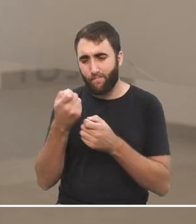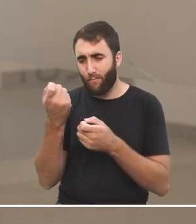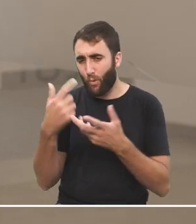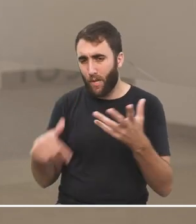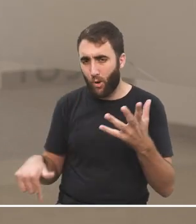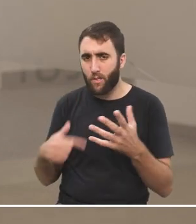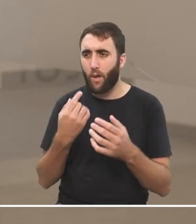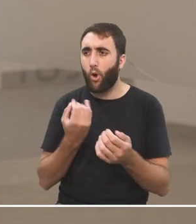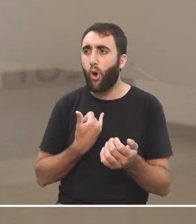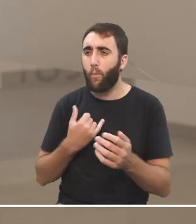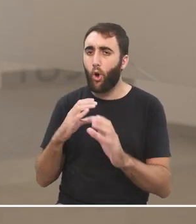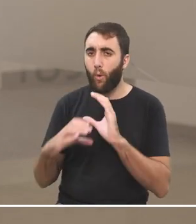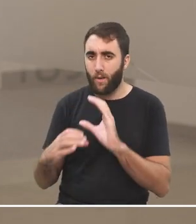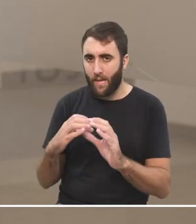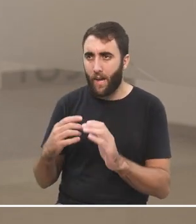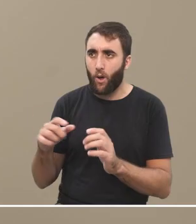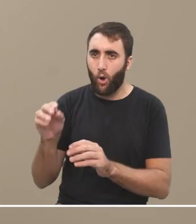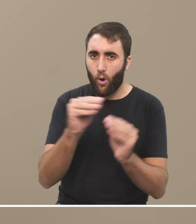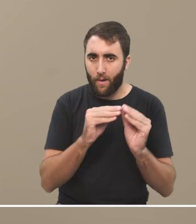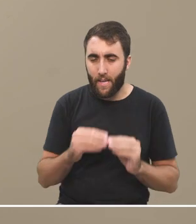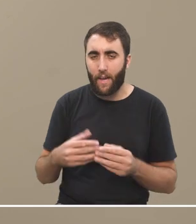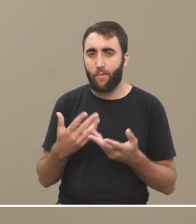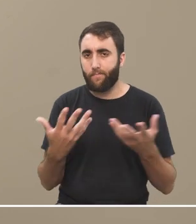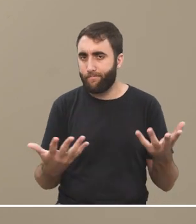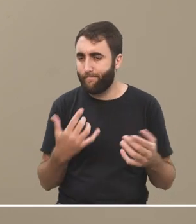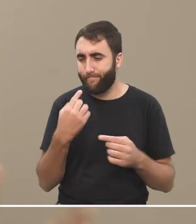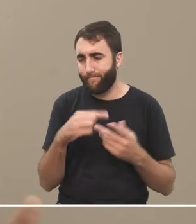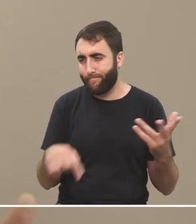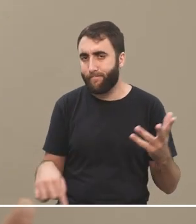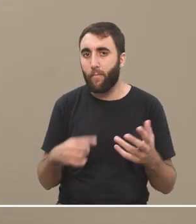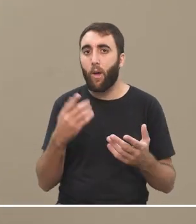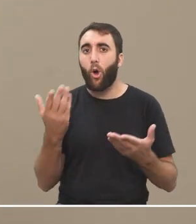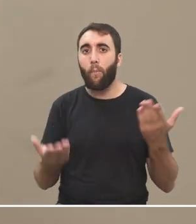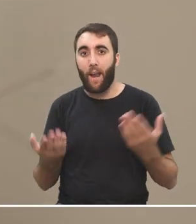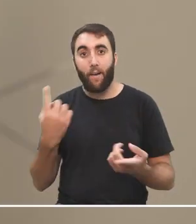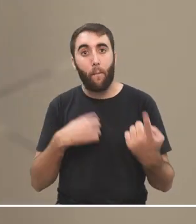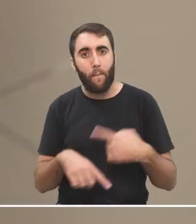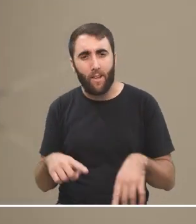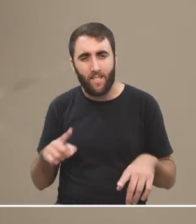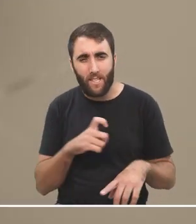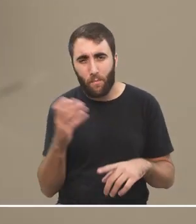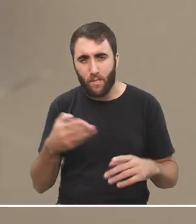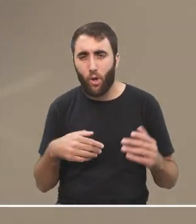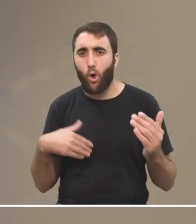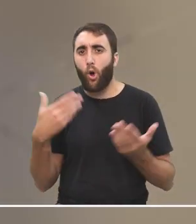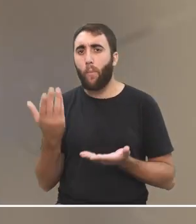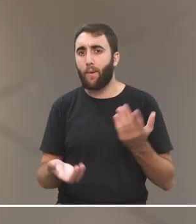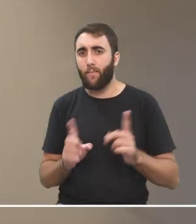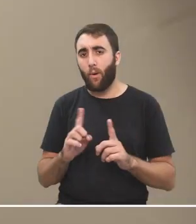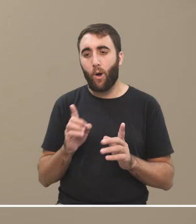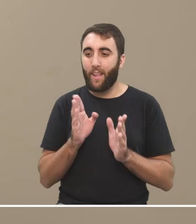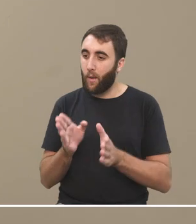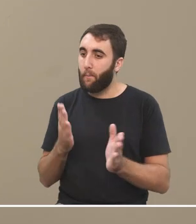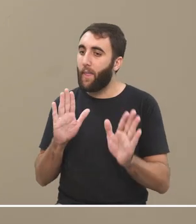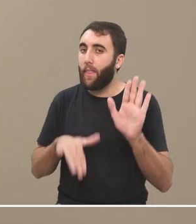cosas. Por más de comunicarse con los demás, etc. Entonces, es comparable, pero no tanto. Porque uno es mucho más del orden del mercado que el otro.